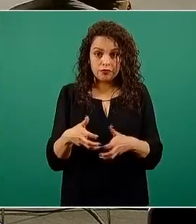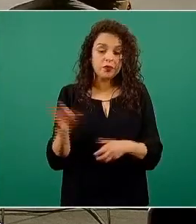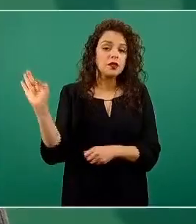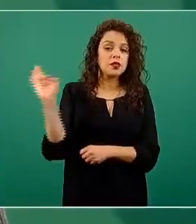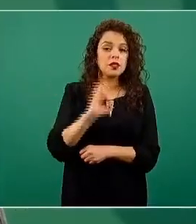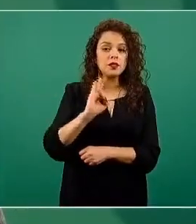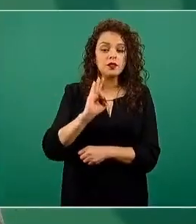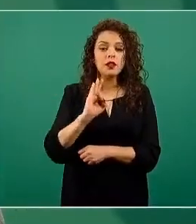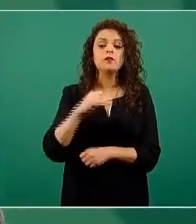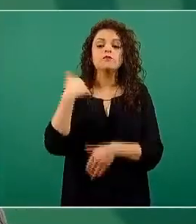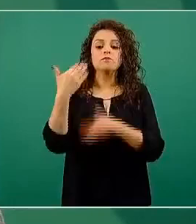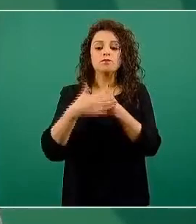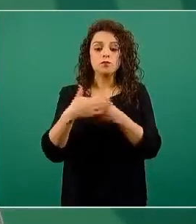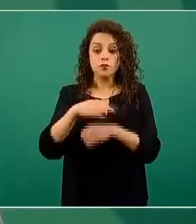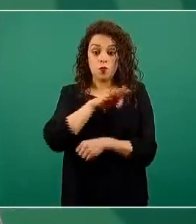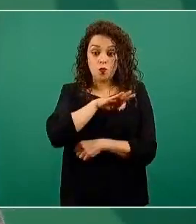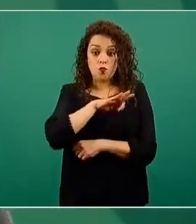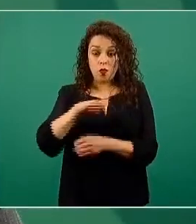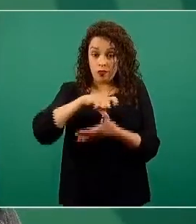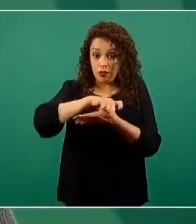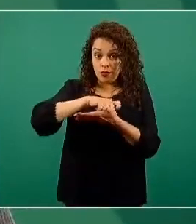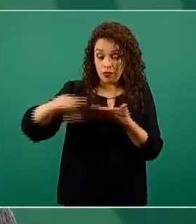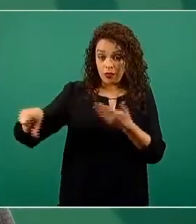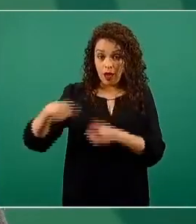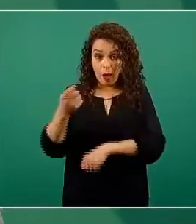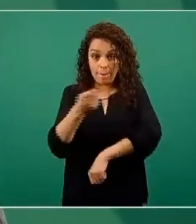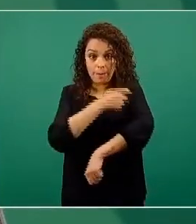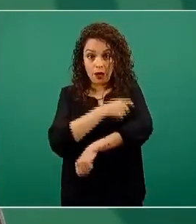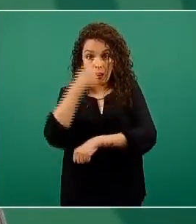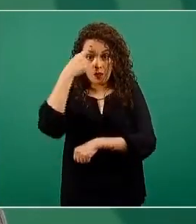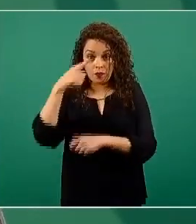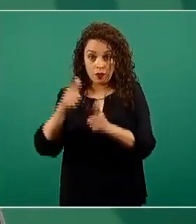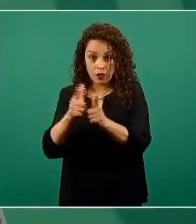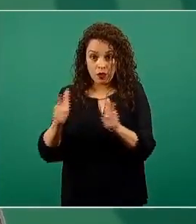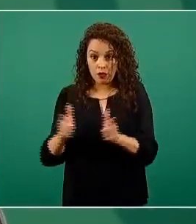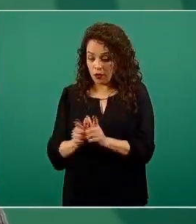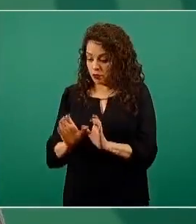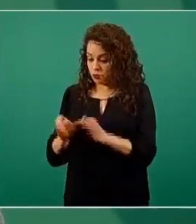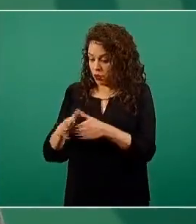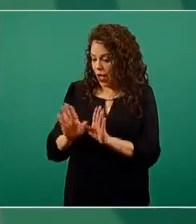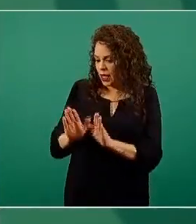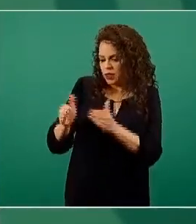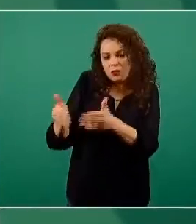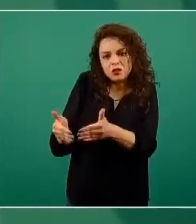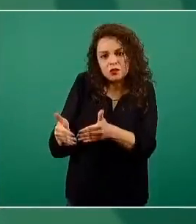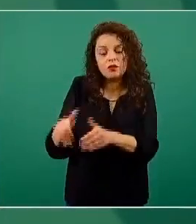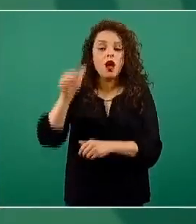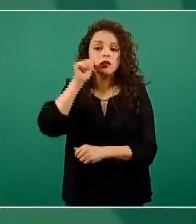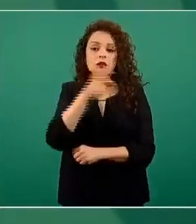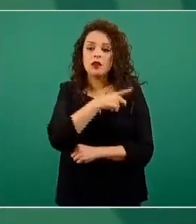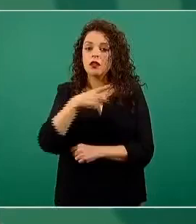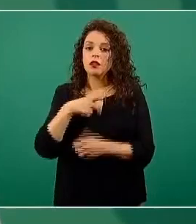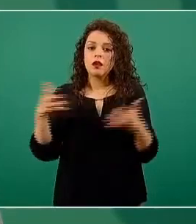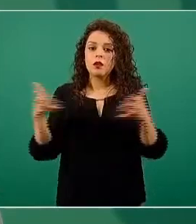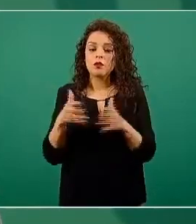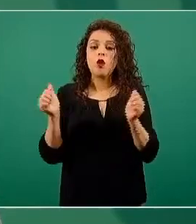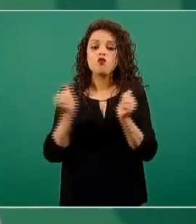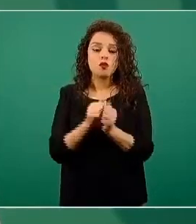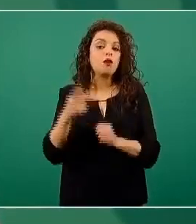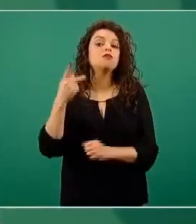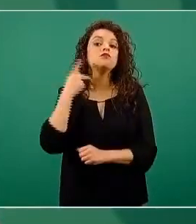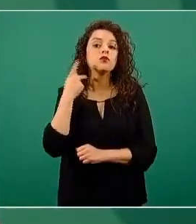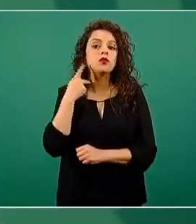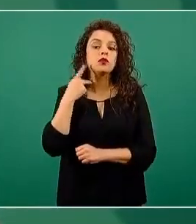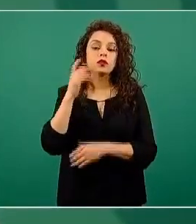momento puedan adquirir vacuna para un grupo en concreto, lo hagan siempre en apego a la política